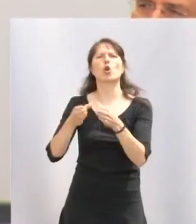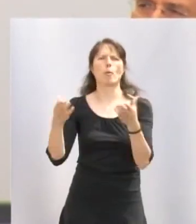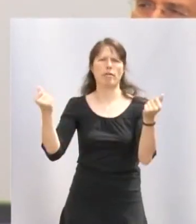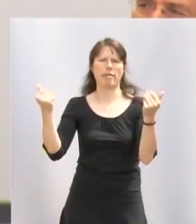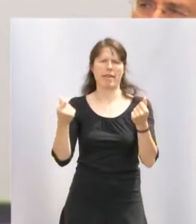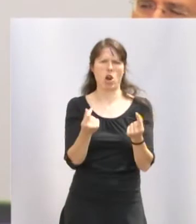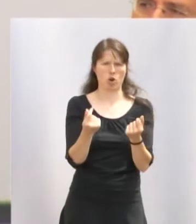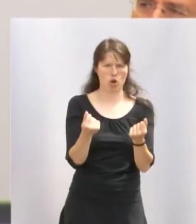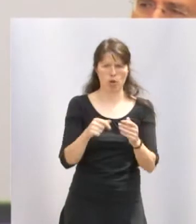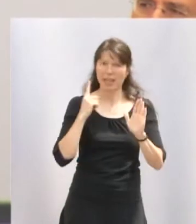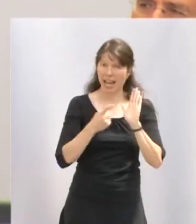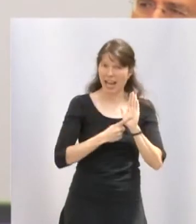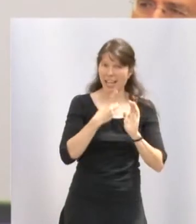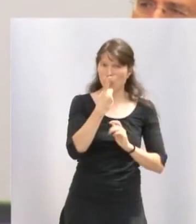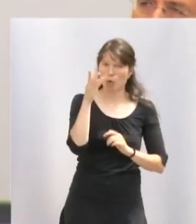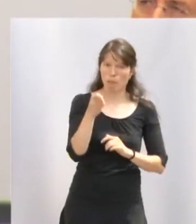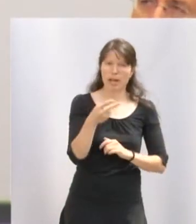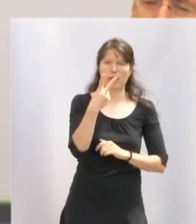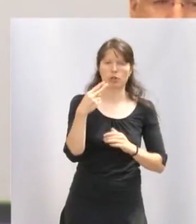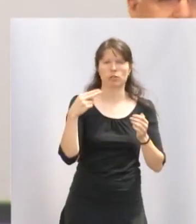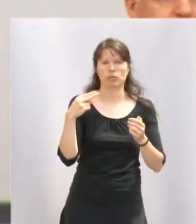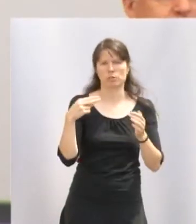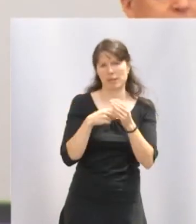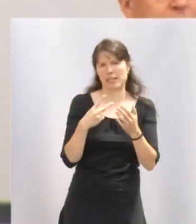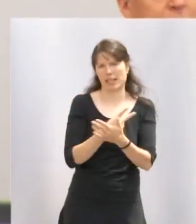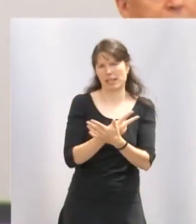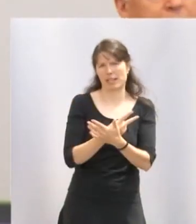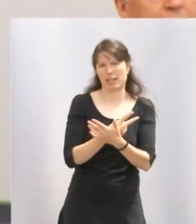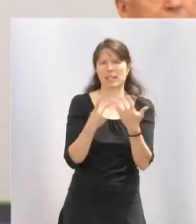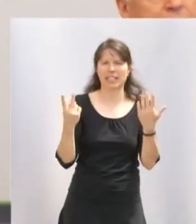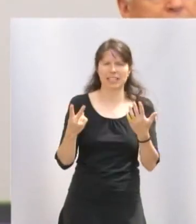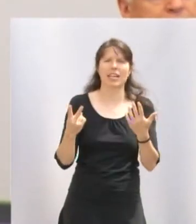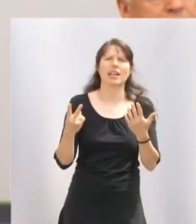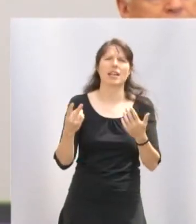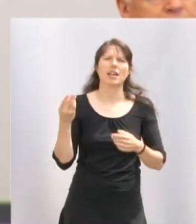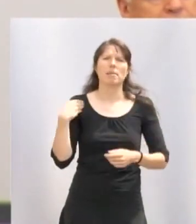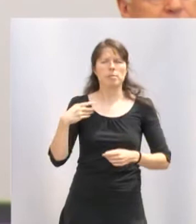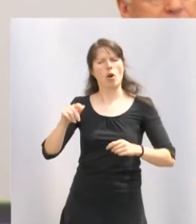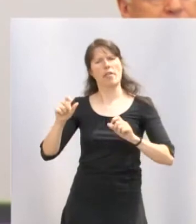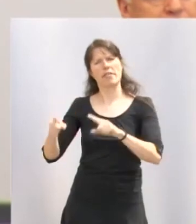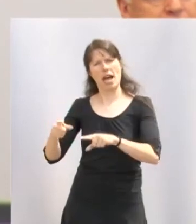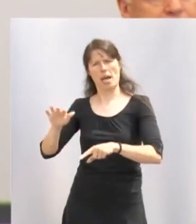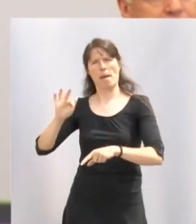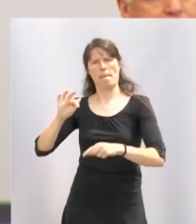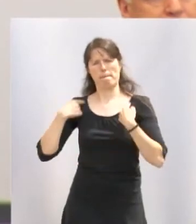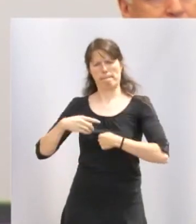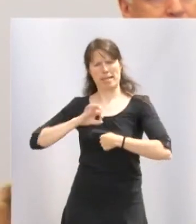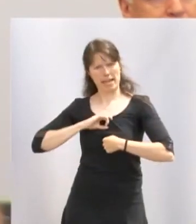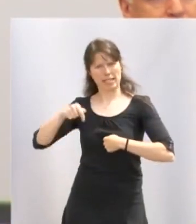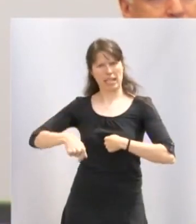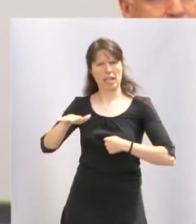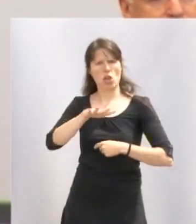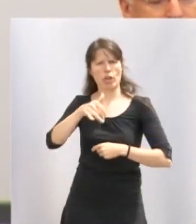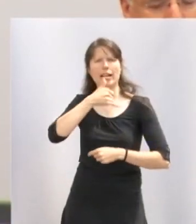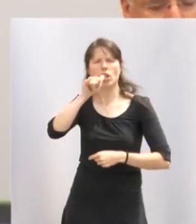acuerdo con lo establecido en la ley 1 barra 2001 de 16 de marzo, reguladora de los honores, distinciones y protocolo de la comunidad autónoma de La Rioja por su actividad